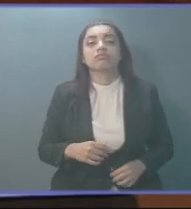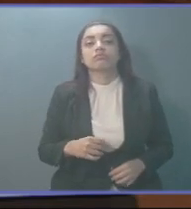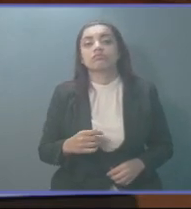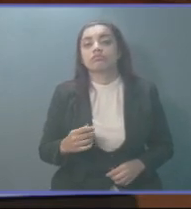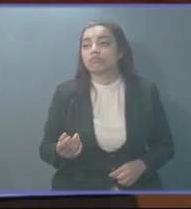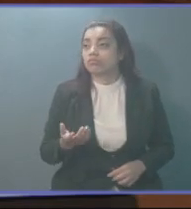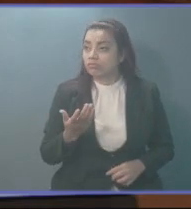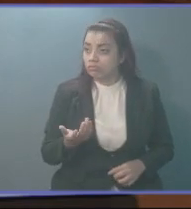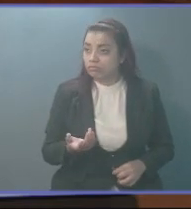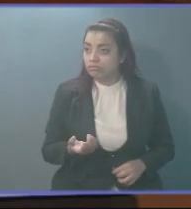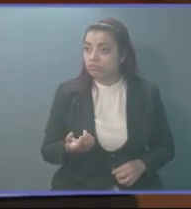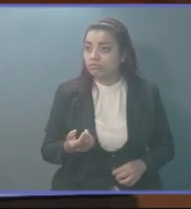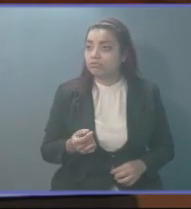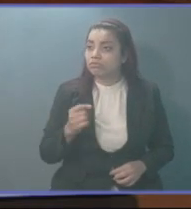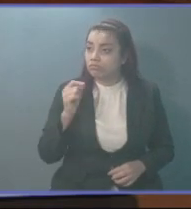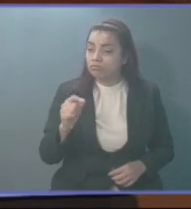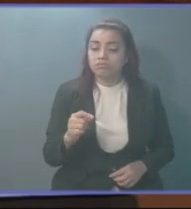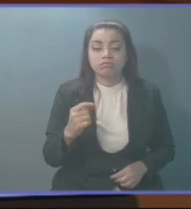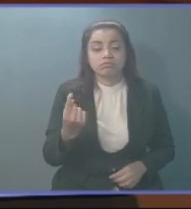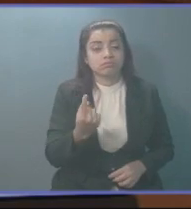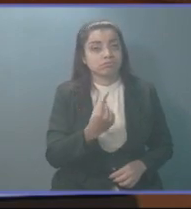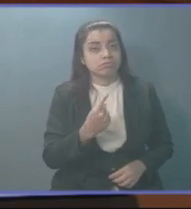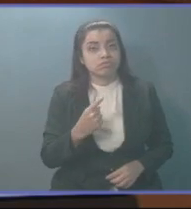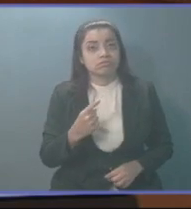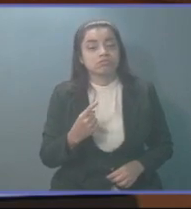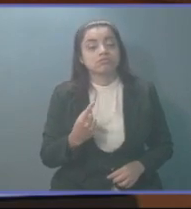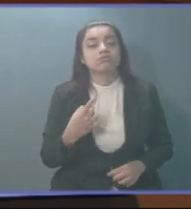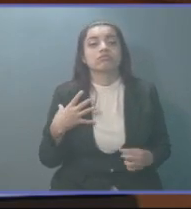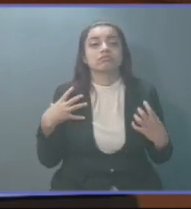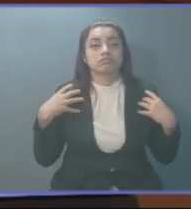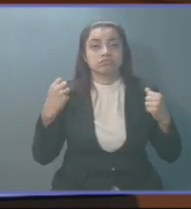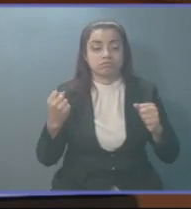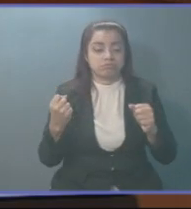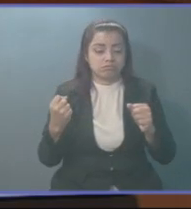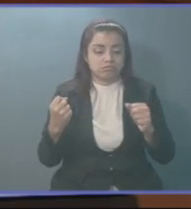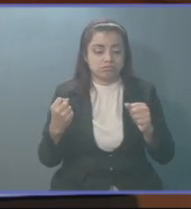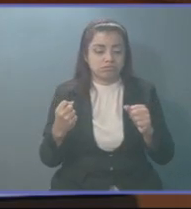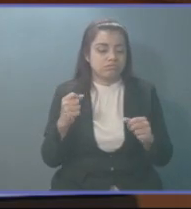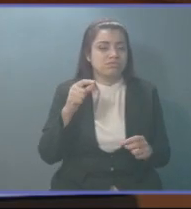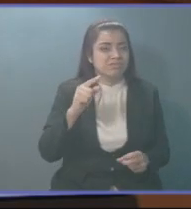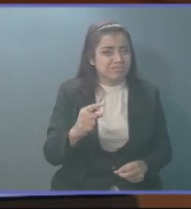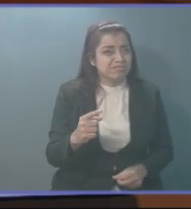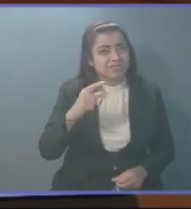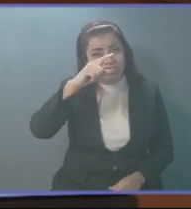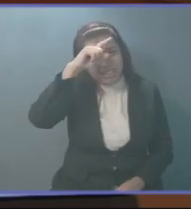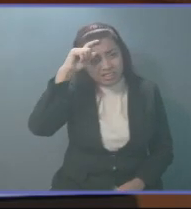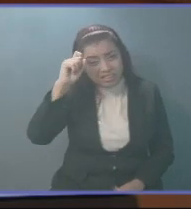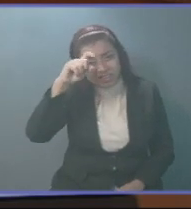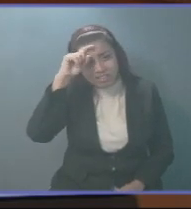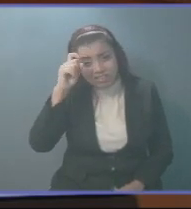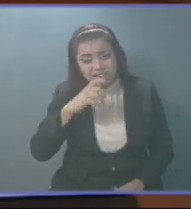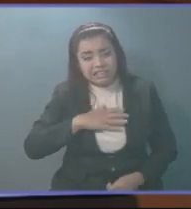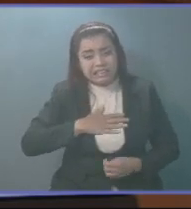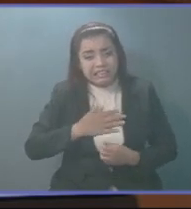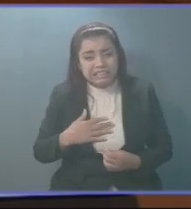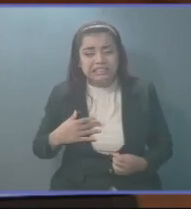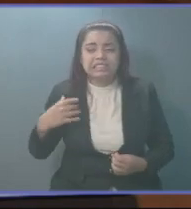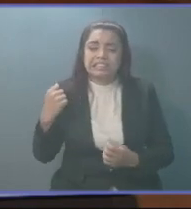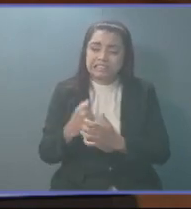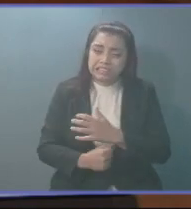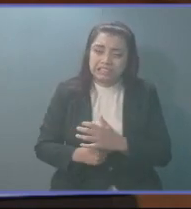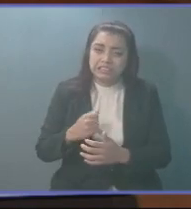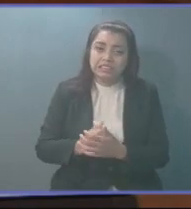sino que al personal de salud que está en la primera línea y que, obviamente,